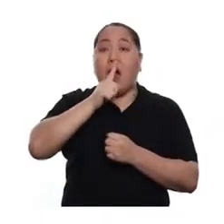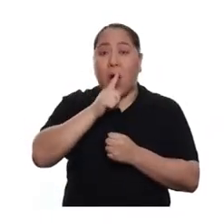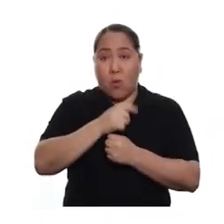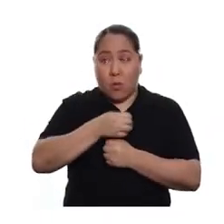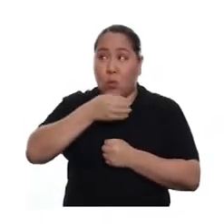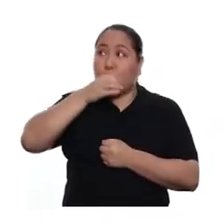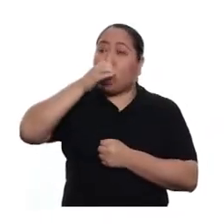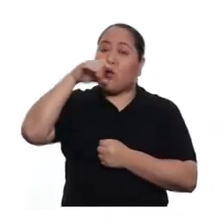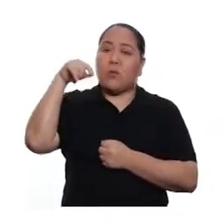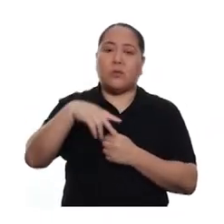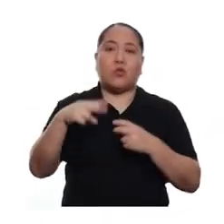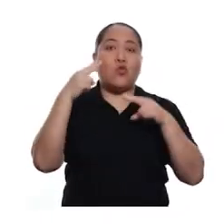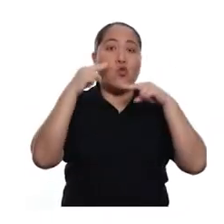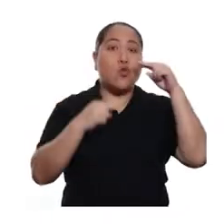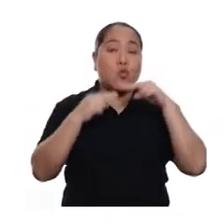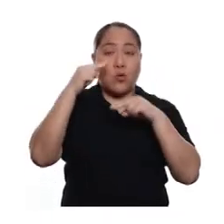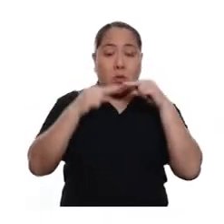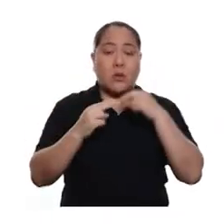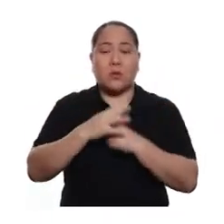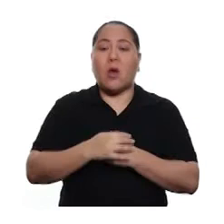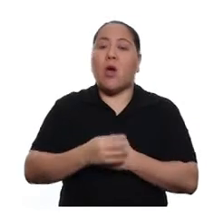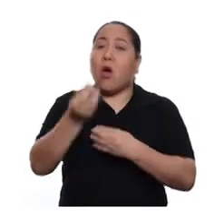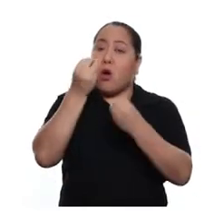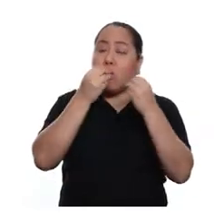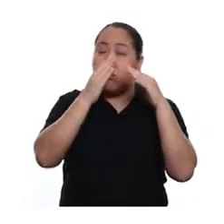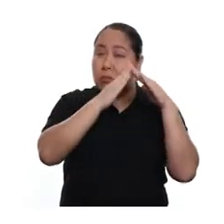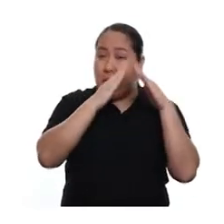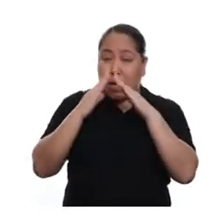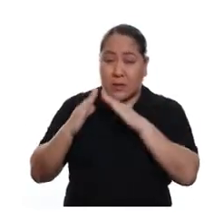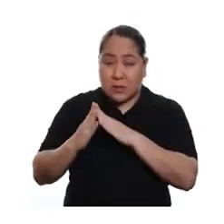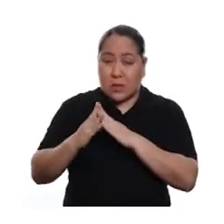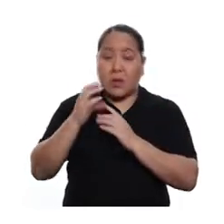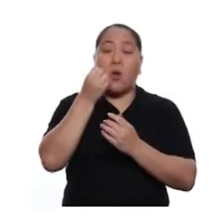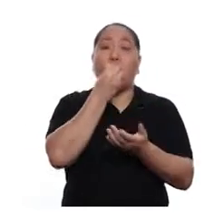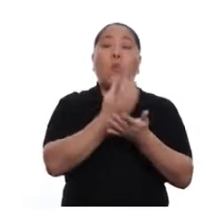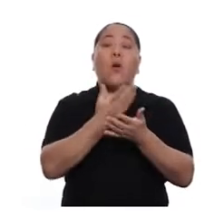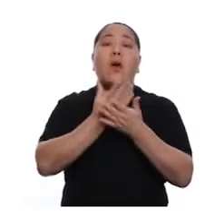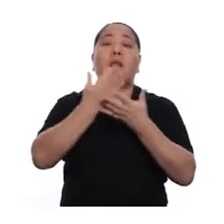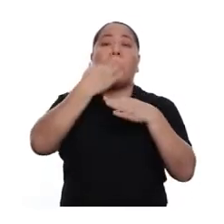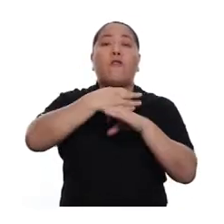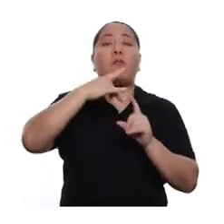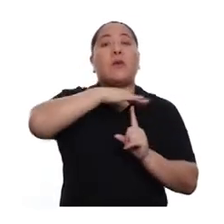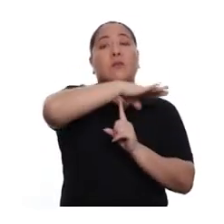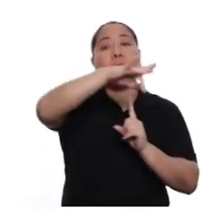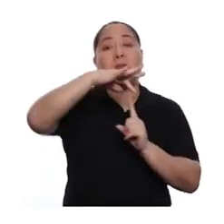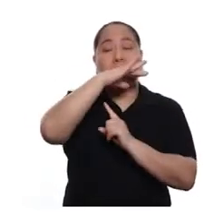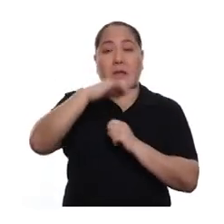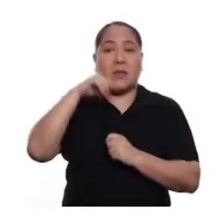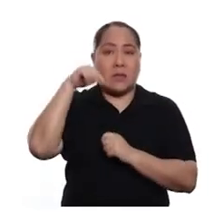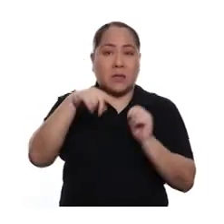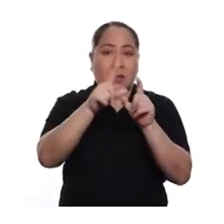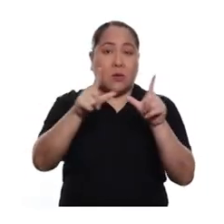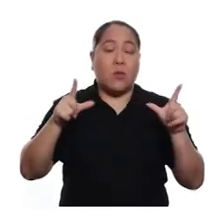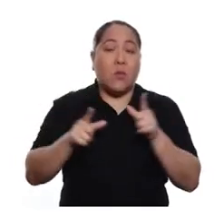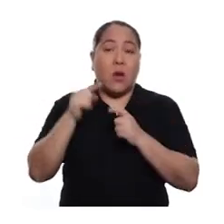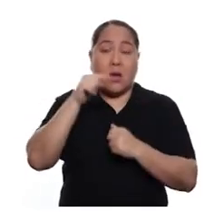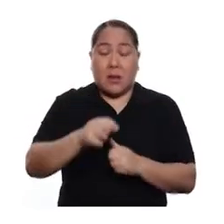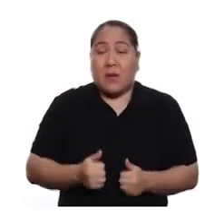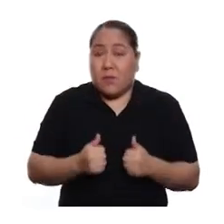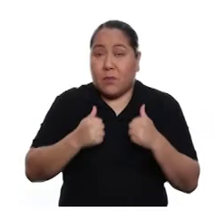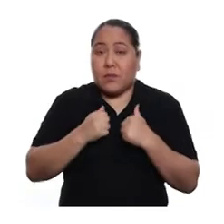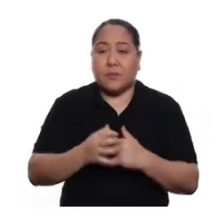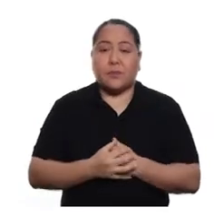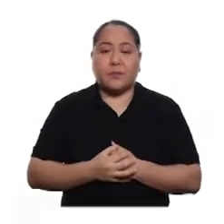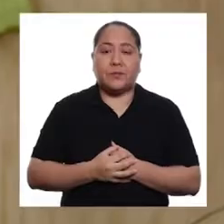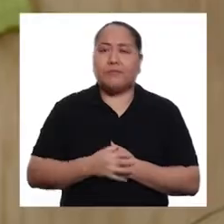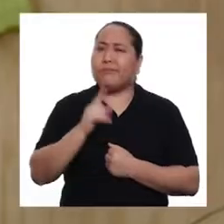potable, la nutrición, la vivienda y las buenas condiciones ambientales del lugar en el